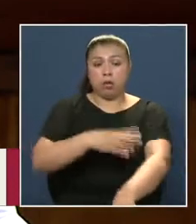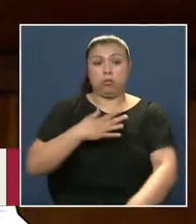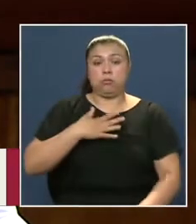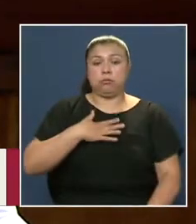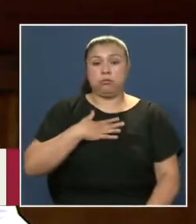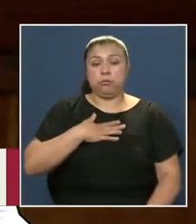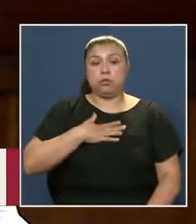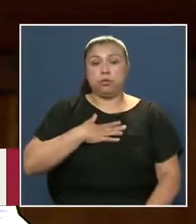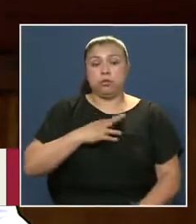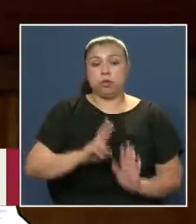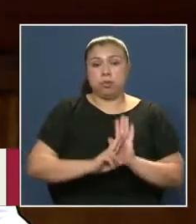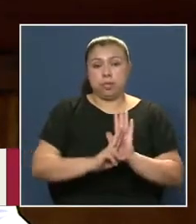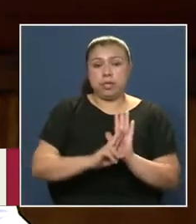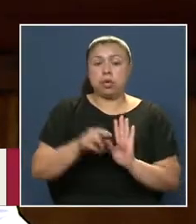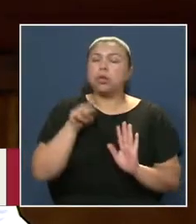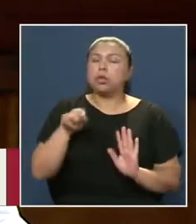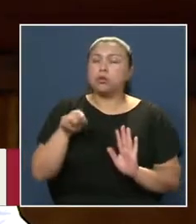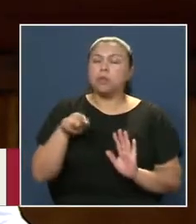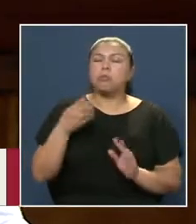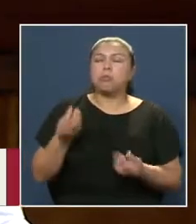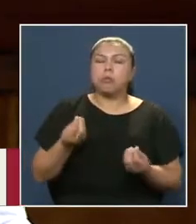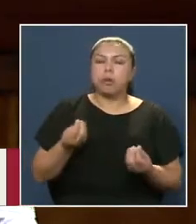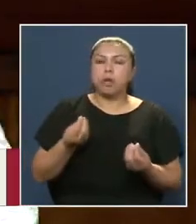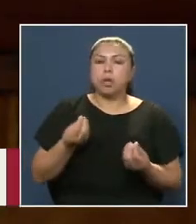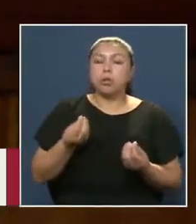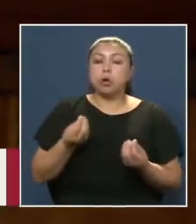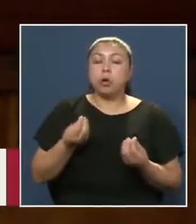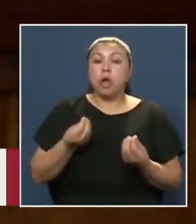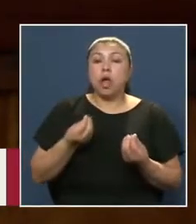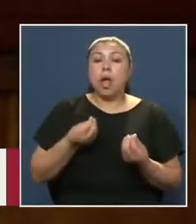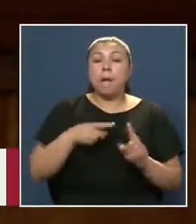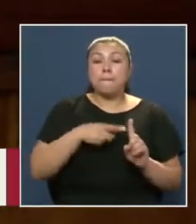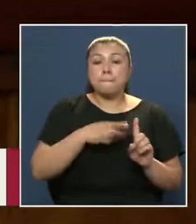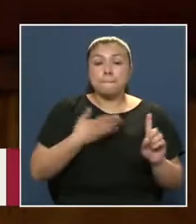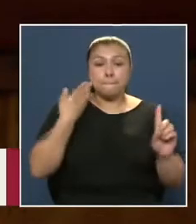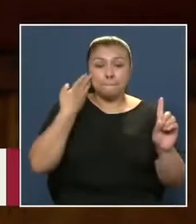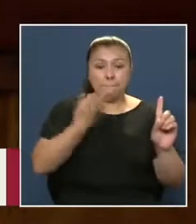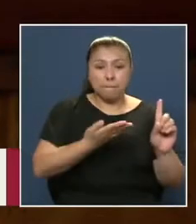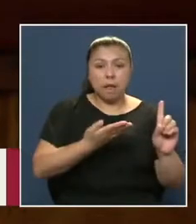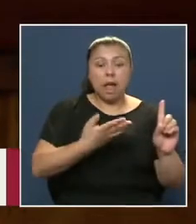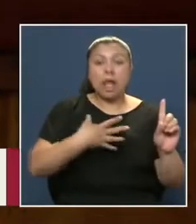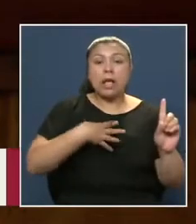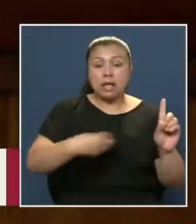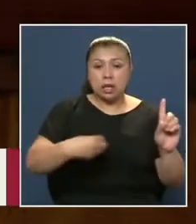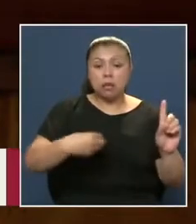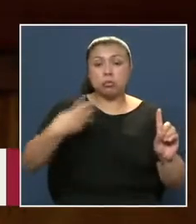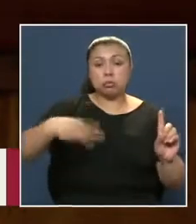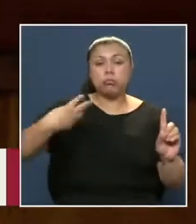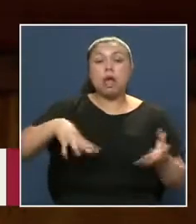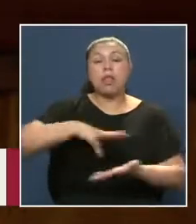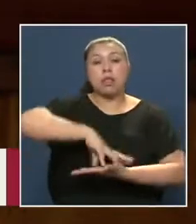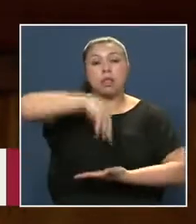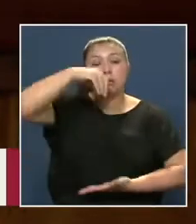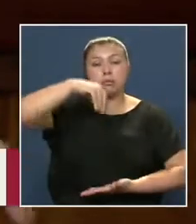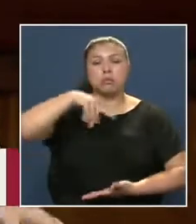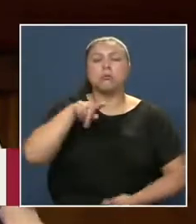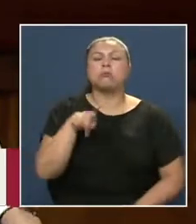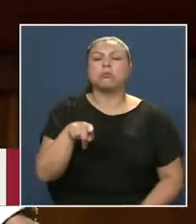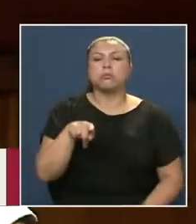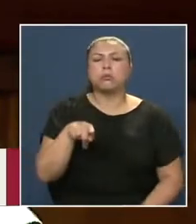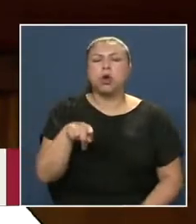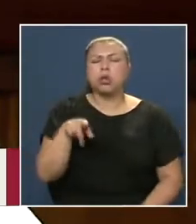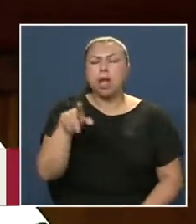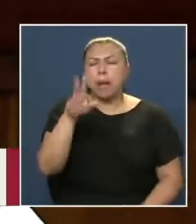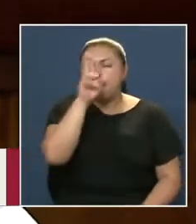Esa es la razón Por la cual Él terminó Recibiendo La categoría De hijo Ilustre De Arica Y entiendo Que fue algo